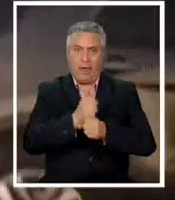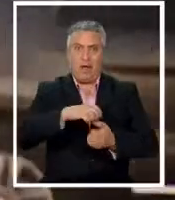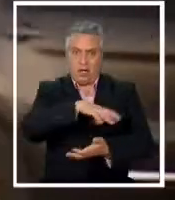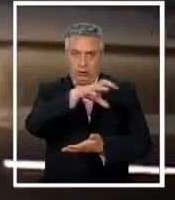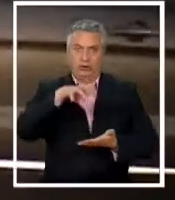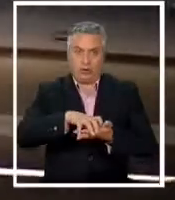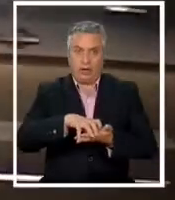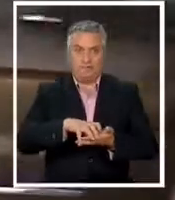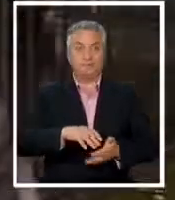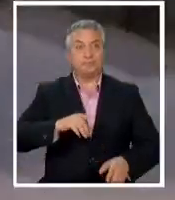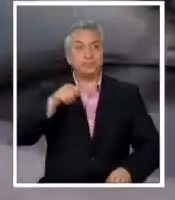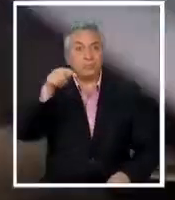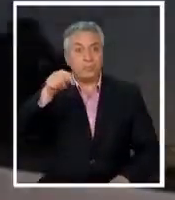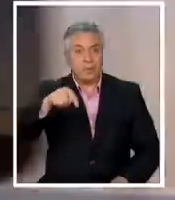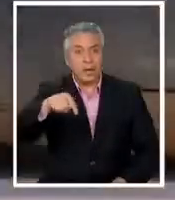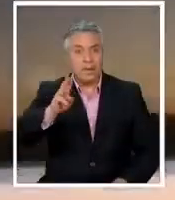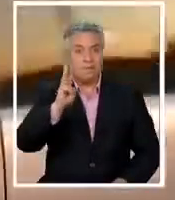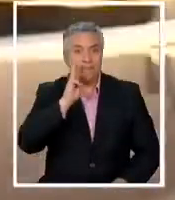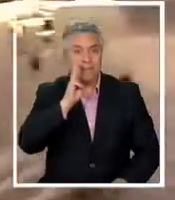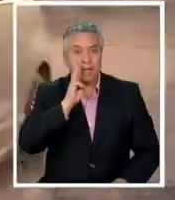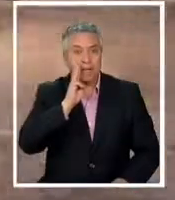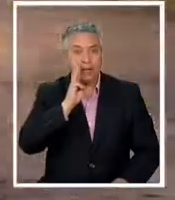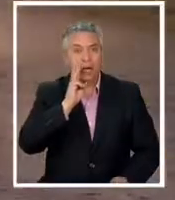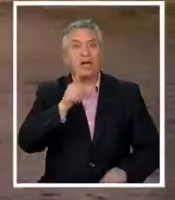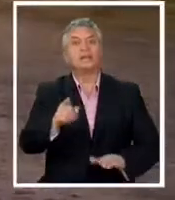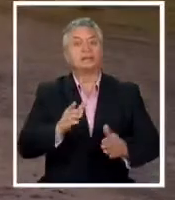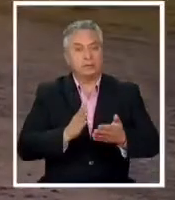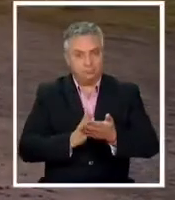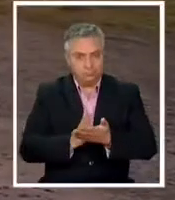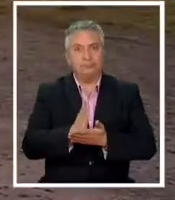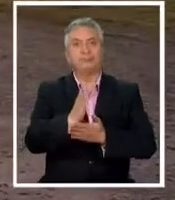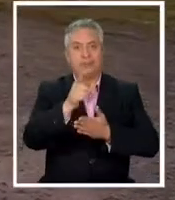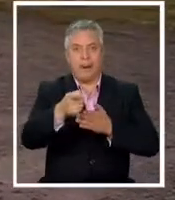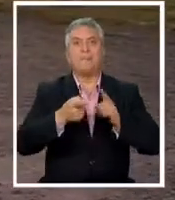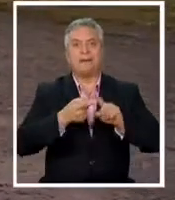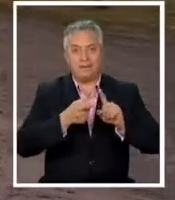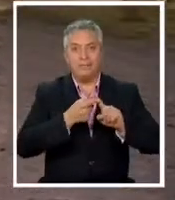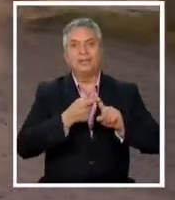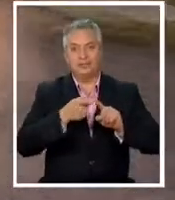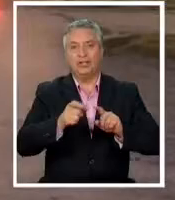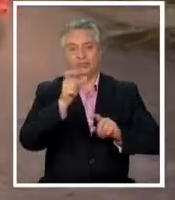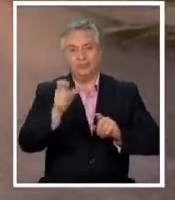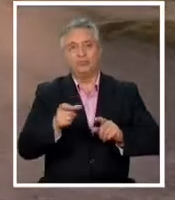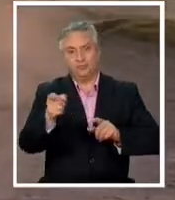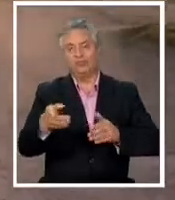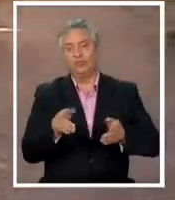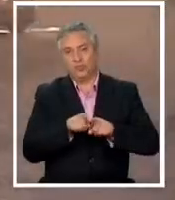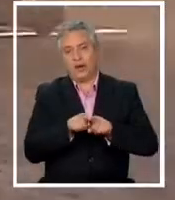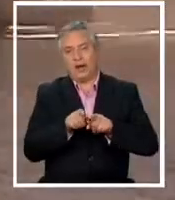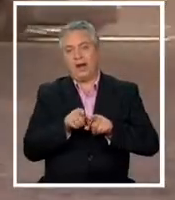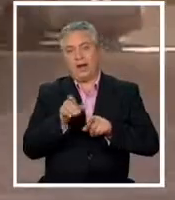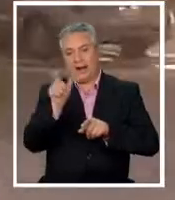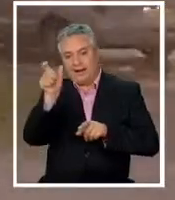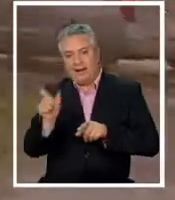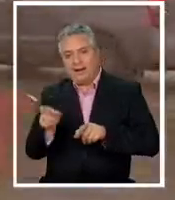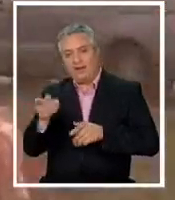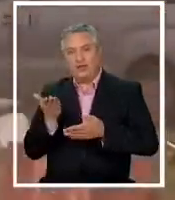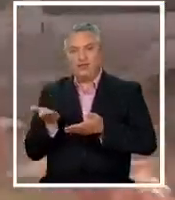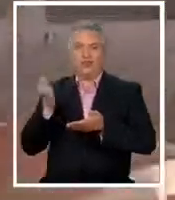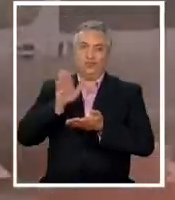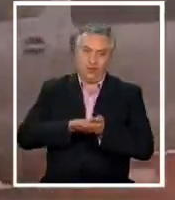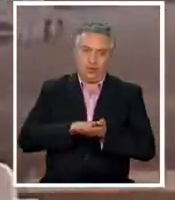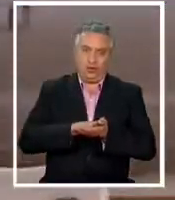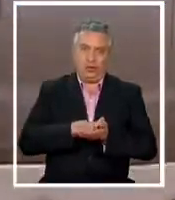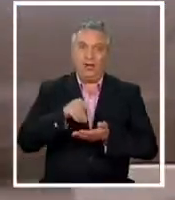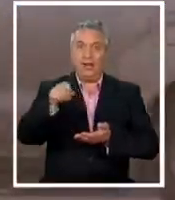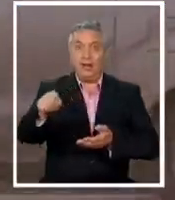cuando se retome la audiencia, se sabrán más detalles sobre su participación en la muerte del comunero mapuche Jordan Yempi. El teniente